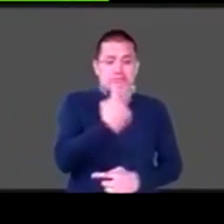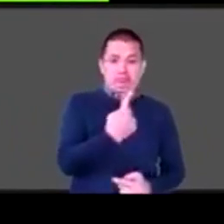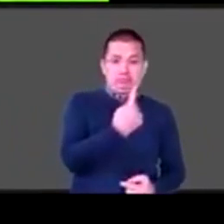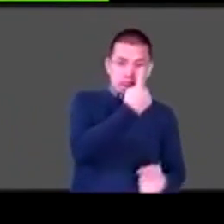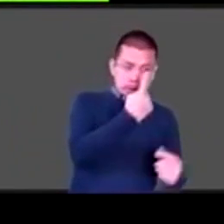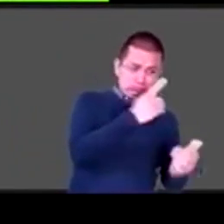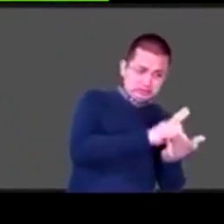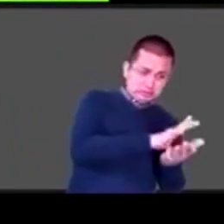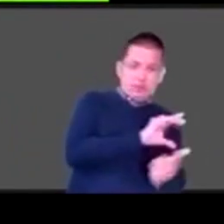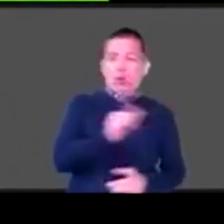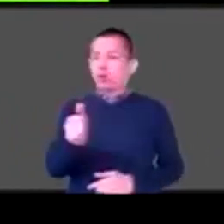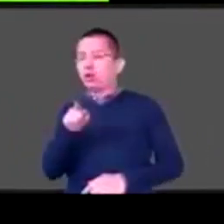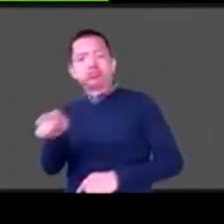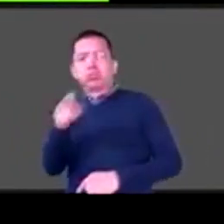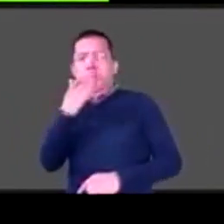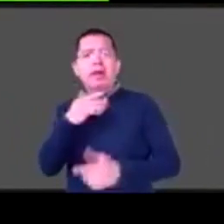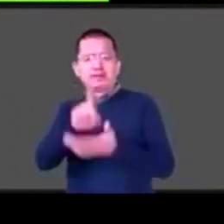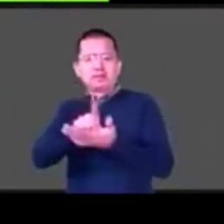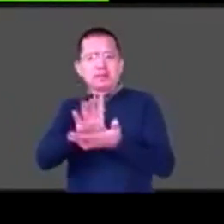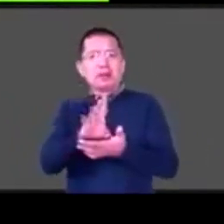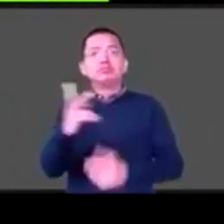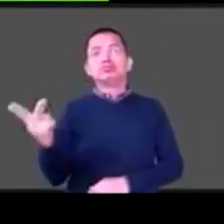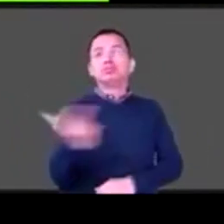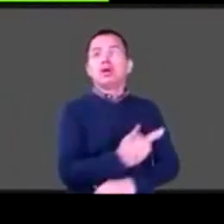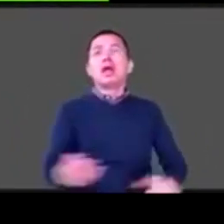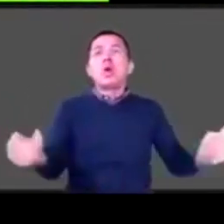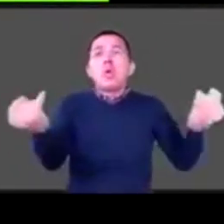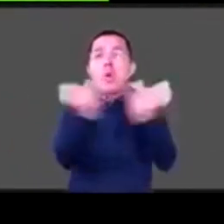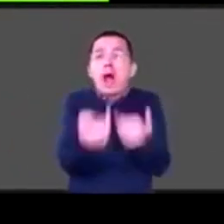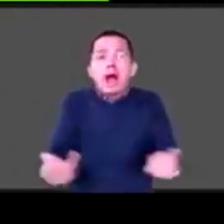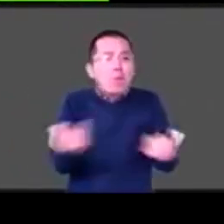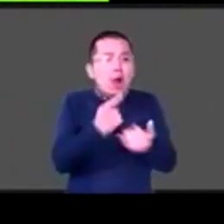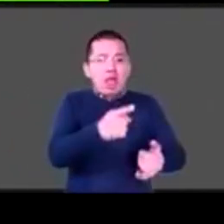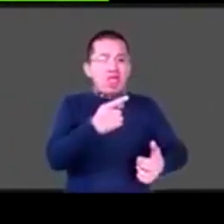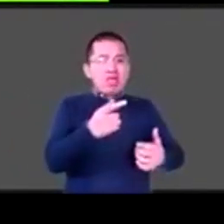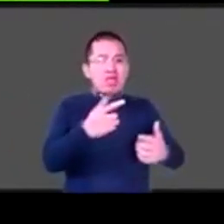crisis, cada cual lo manifiesta a su manera, pero los dos más o menos parecidos.